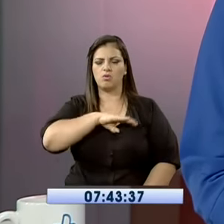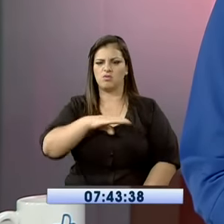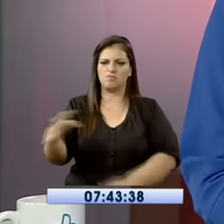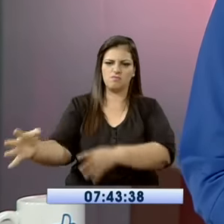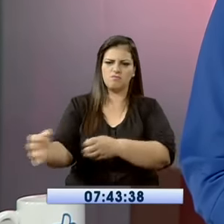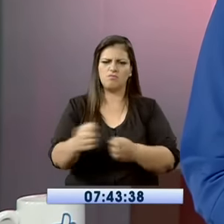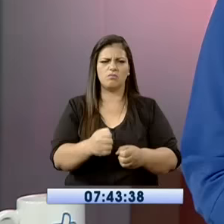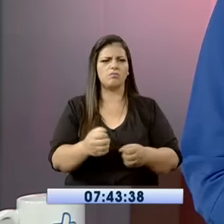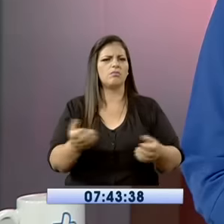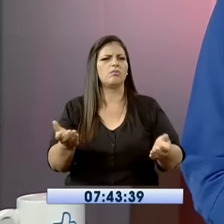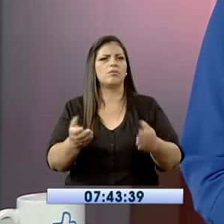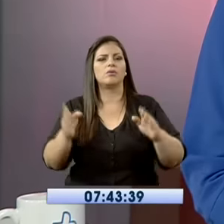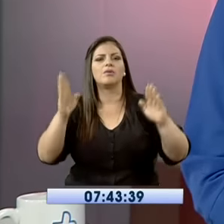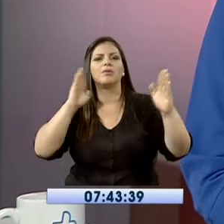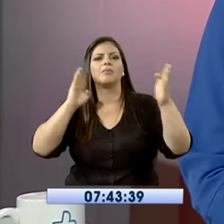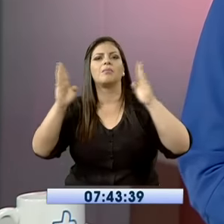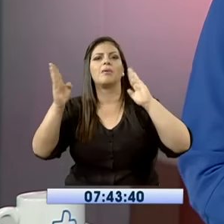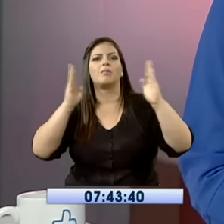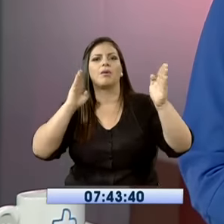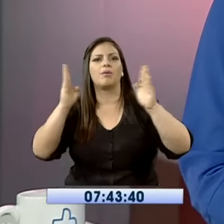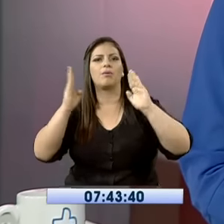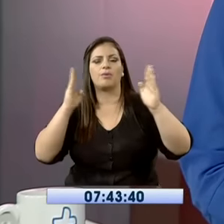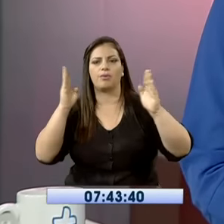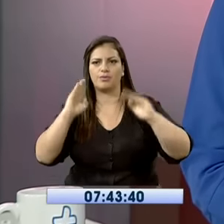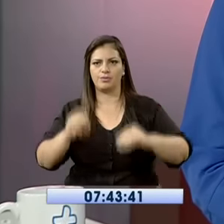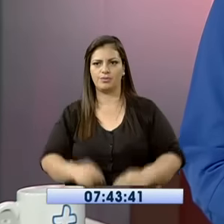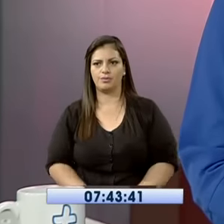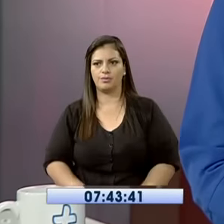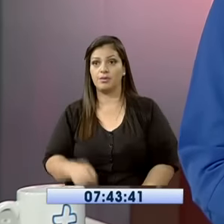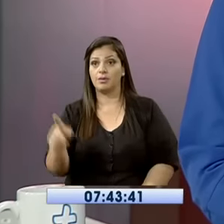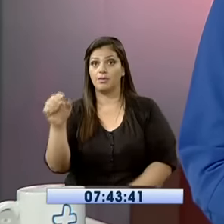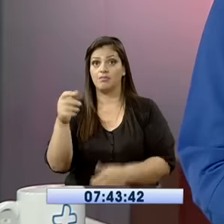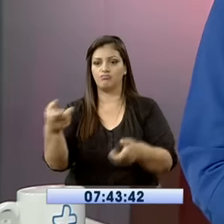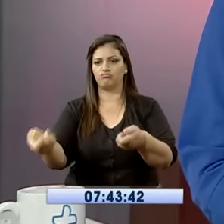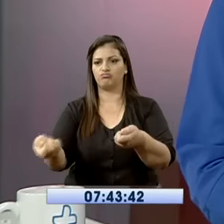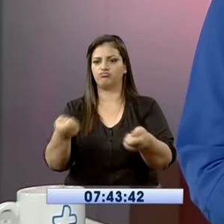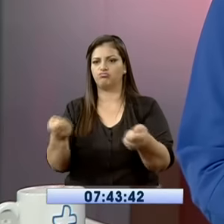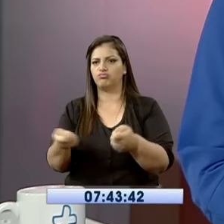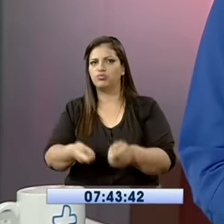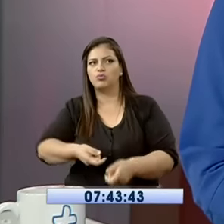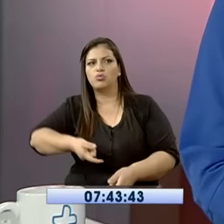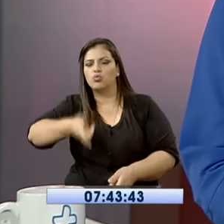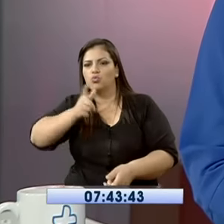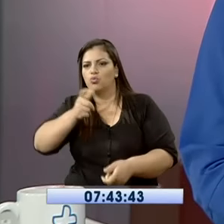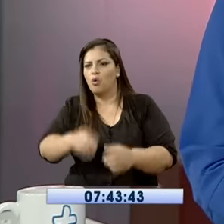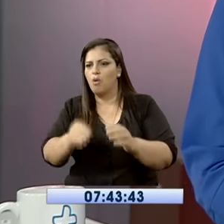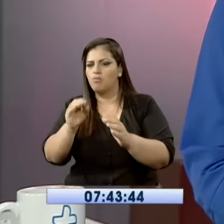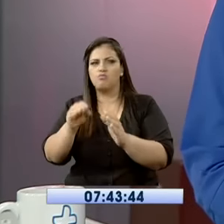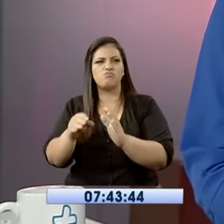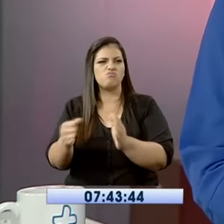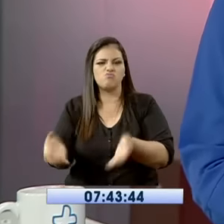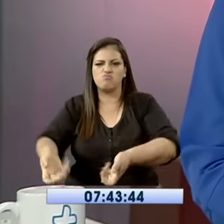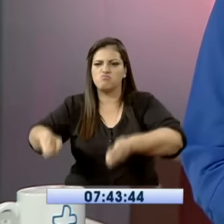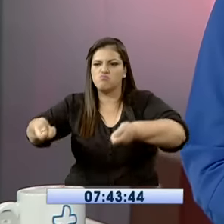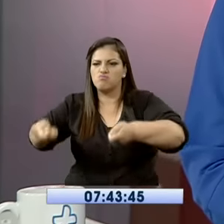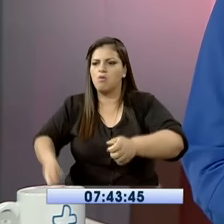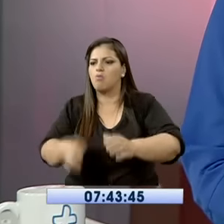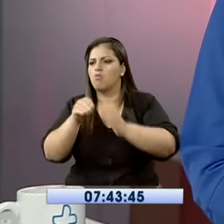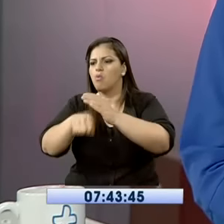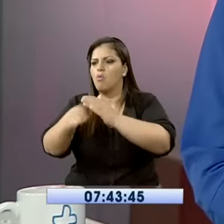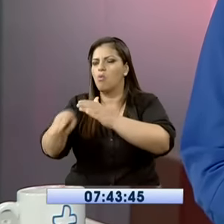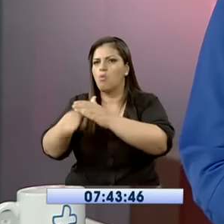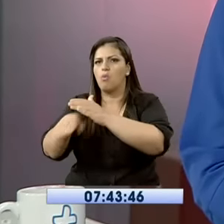camuflado en un camión. Se presume que iba a ser distribuido para el consumo interno, a pesar de no contar con